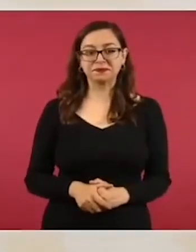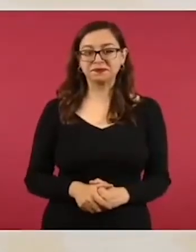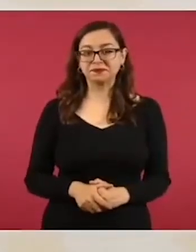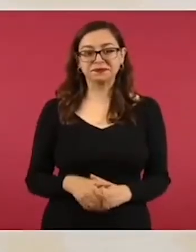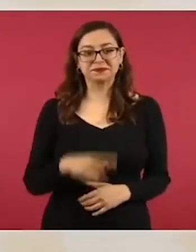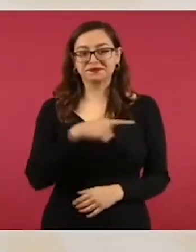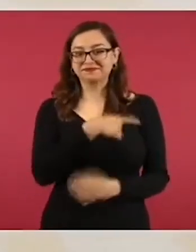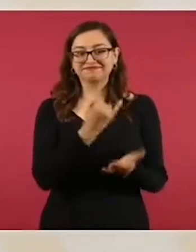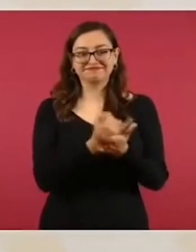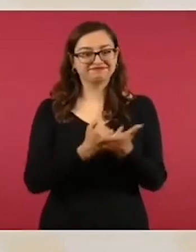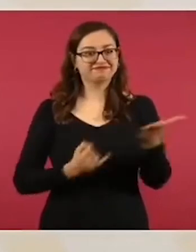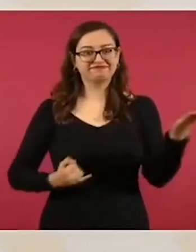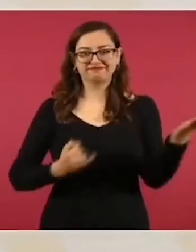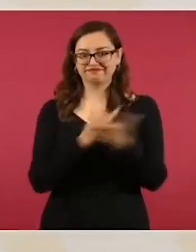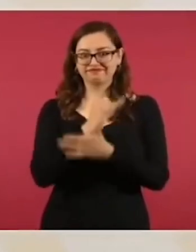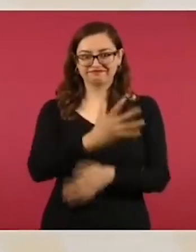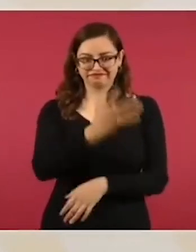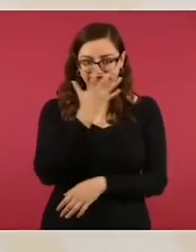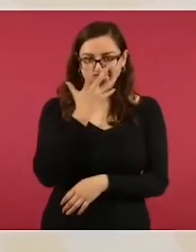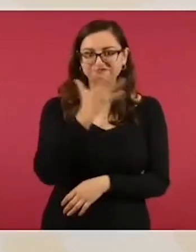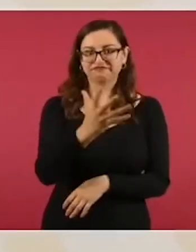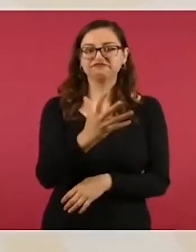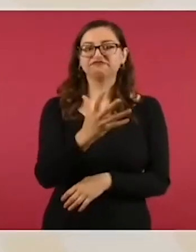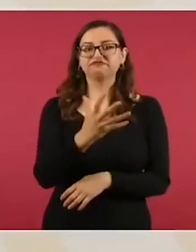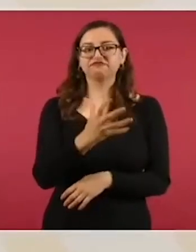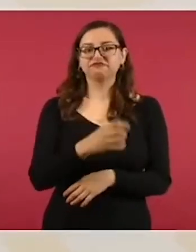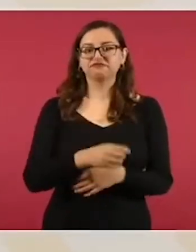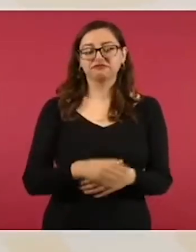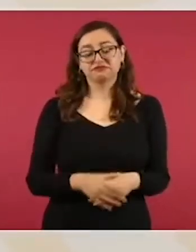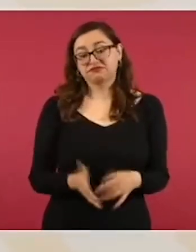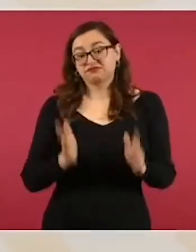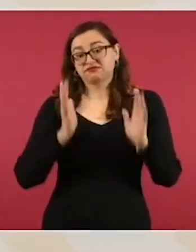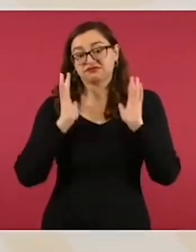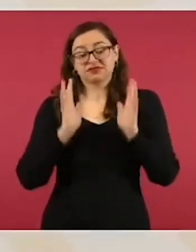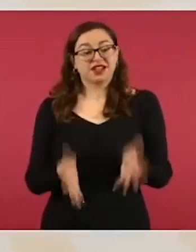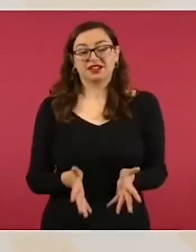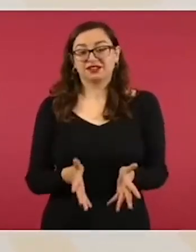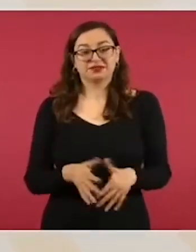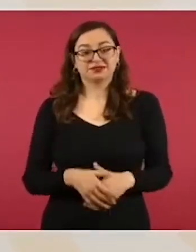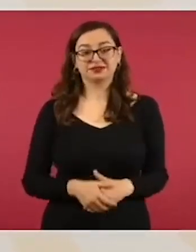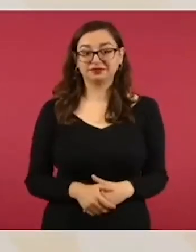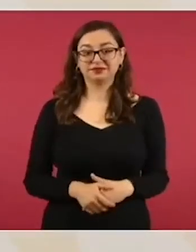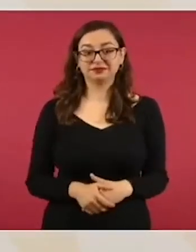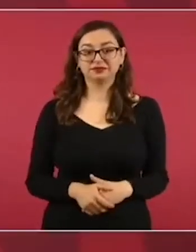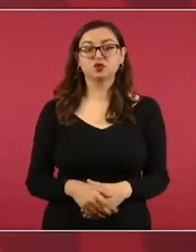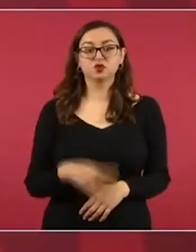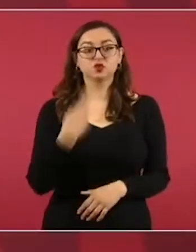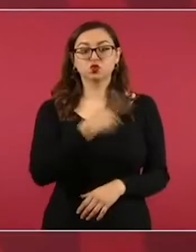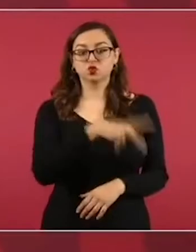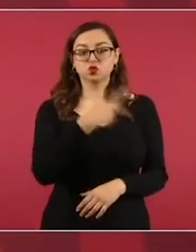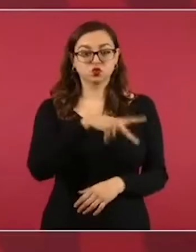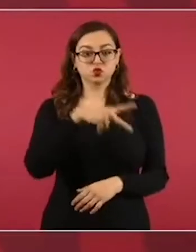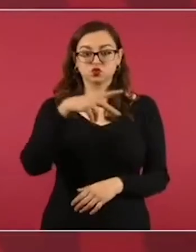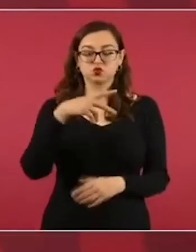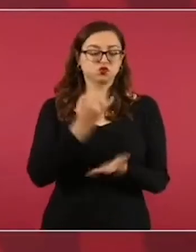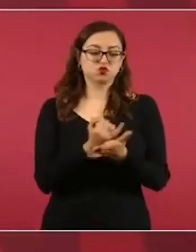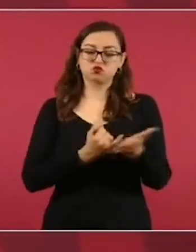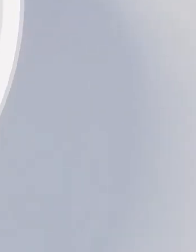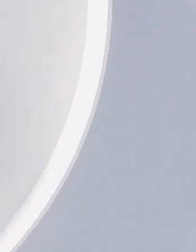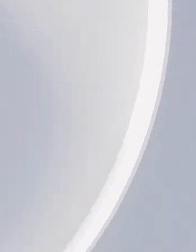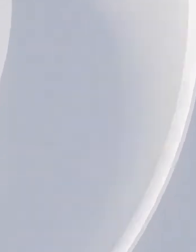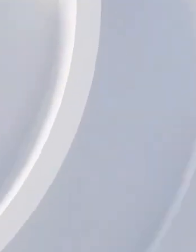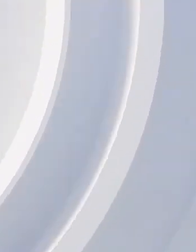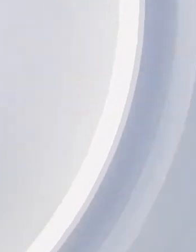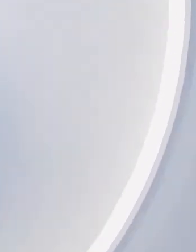pasado por Estados Unidos y Canadá por la polémica política energética del gobierno de López Obrador en el marco del T-MEC.